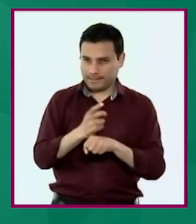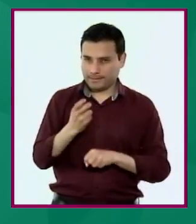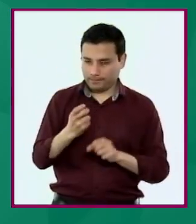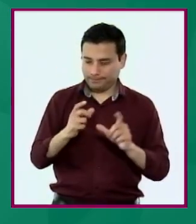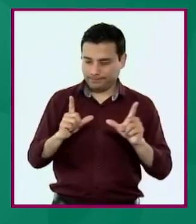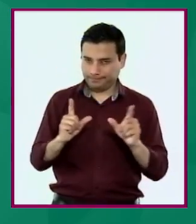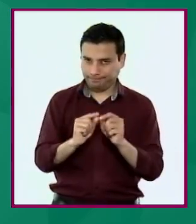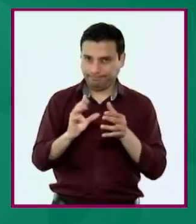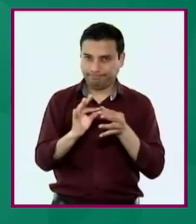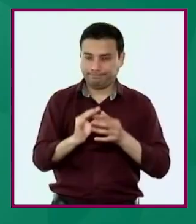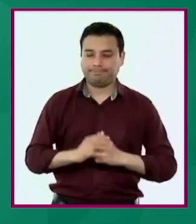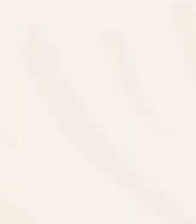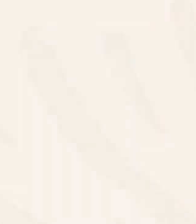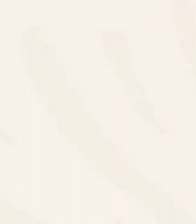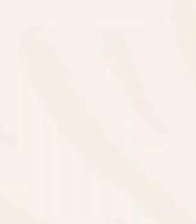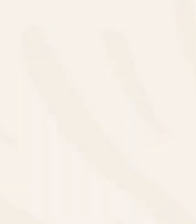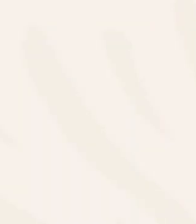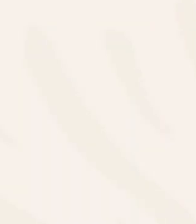naturaleza y sociedades.